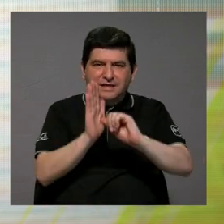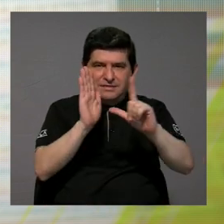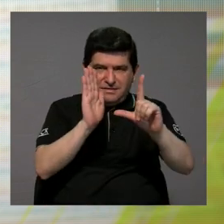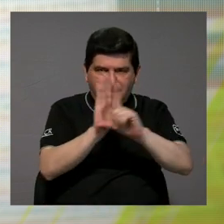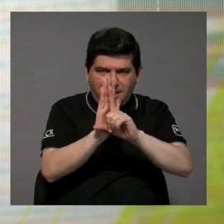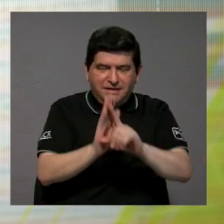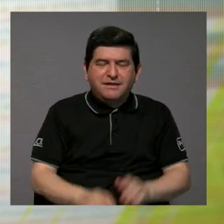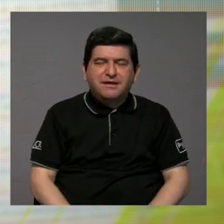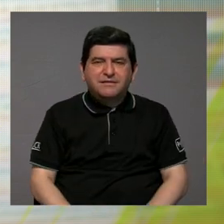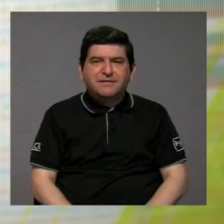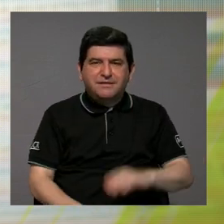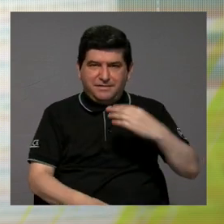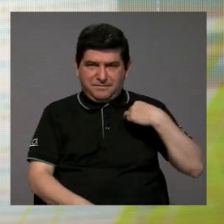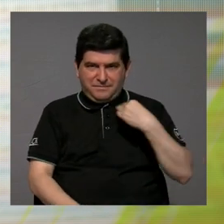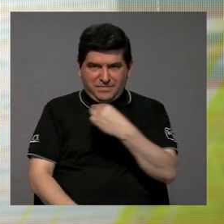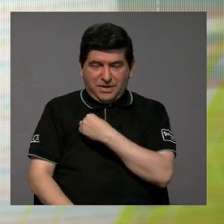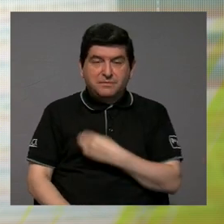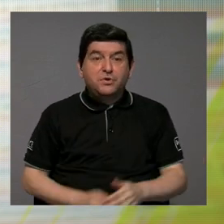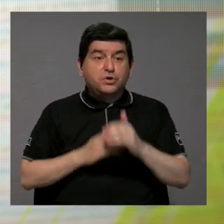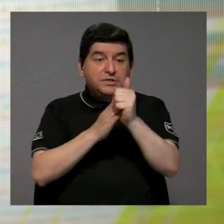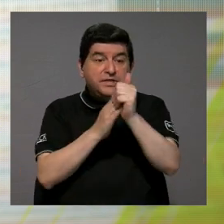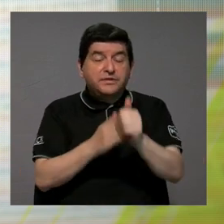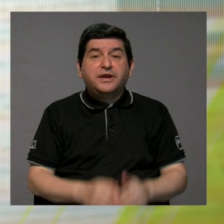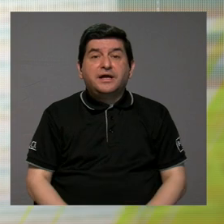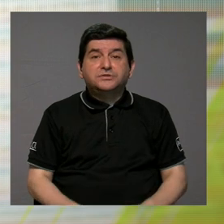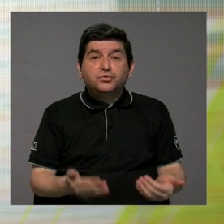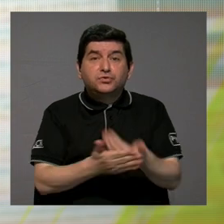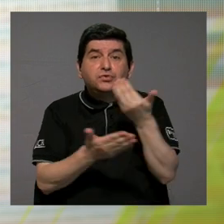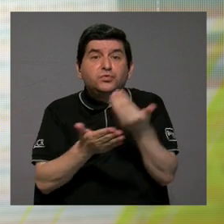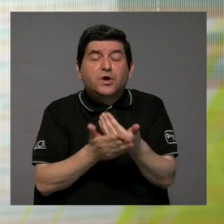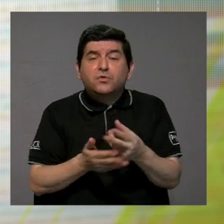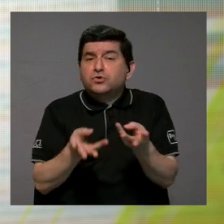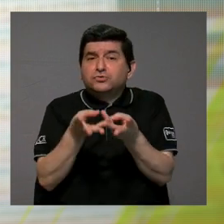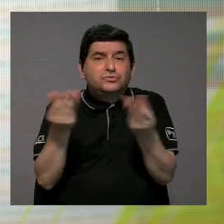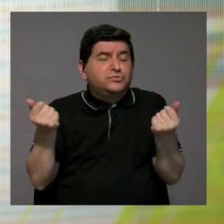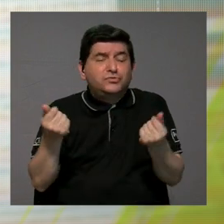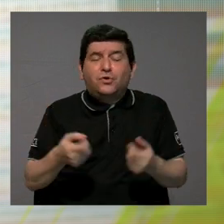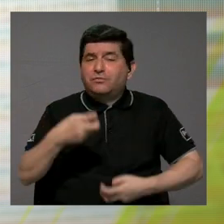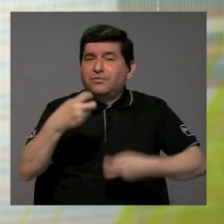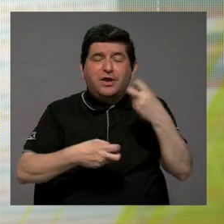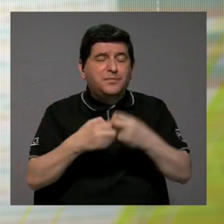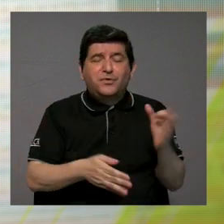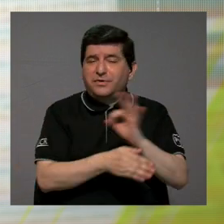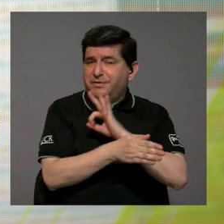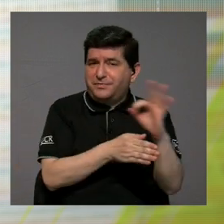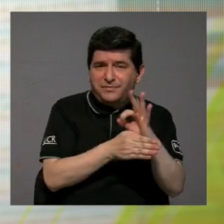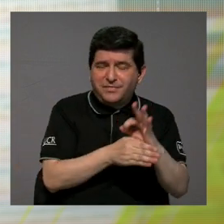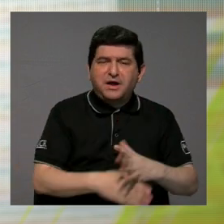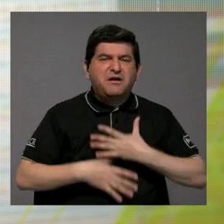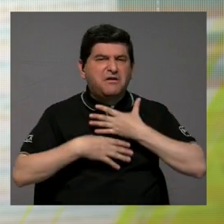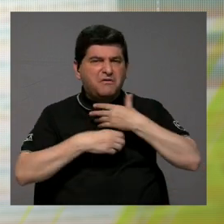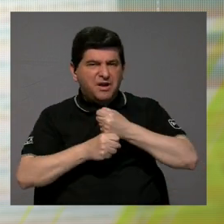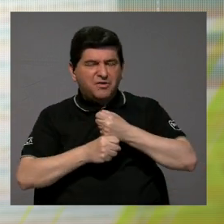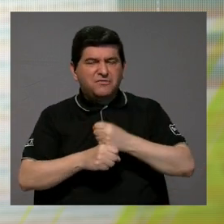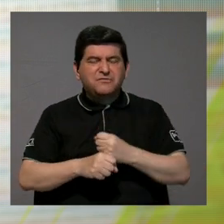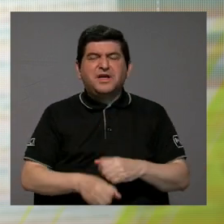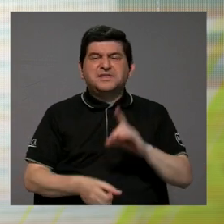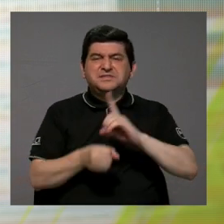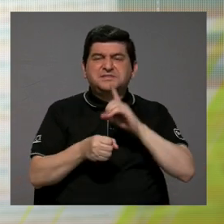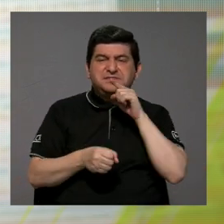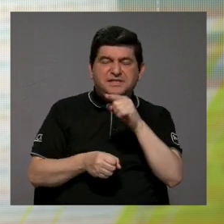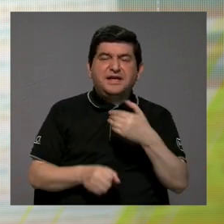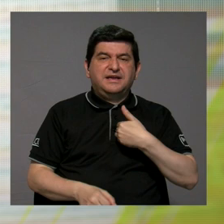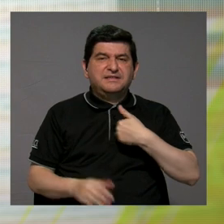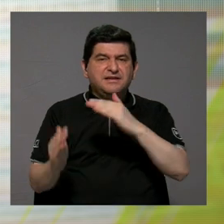momento pensamos que era muy importante para que los liderazgos se renovaran, tampoco resolvió el tema del desempeño y la confianza en las y los